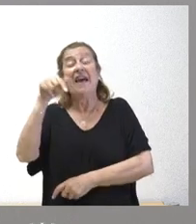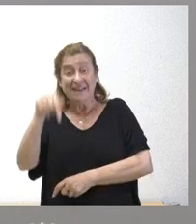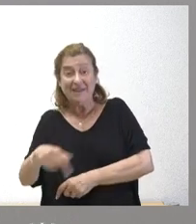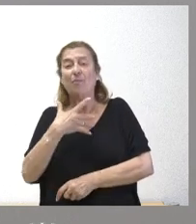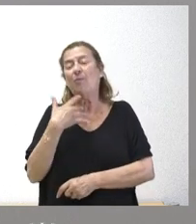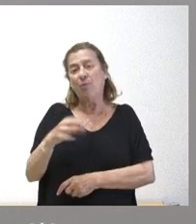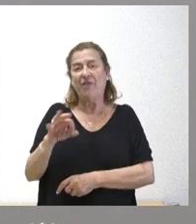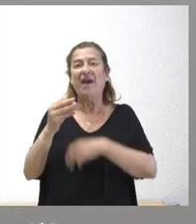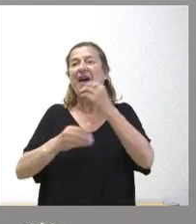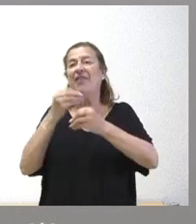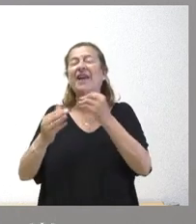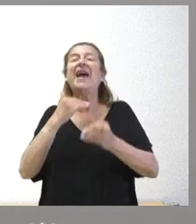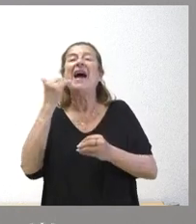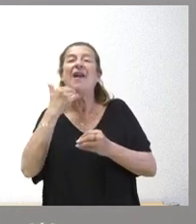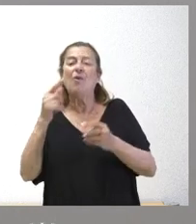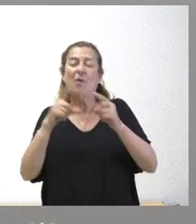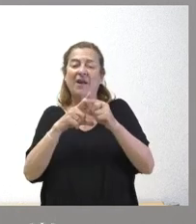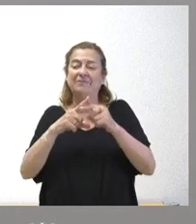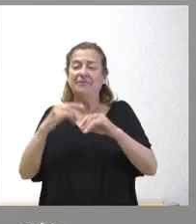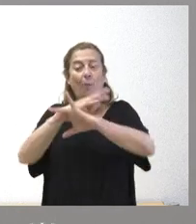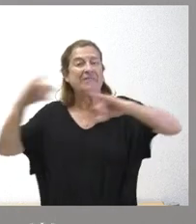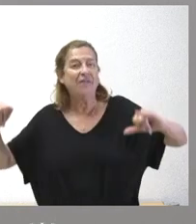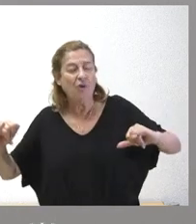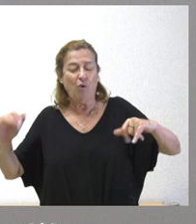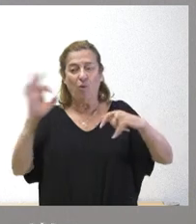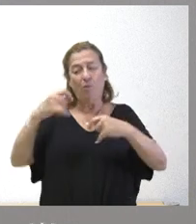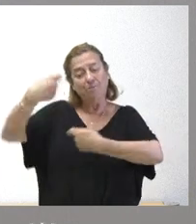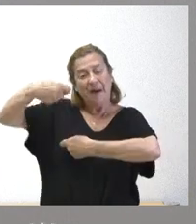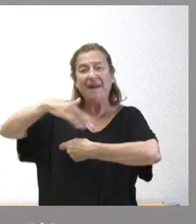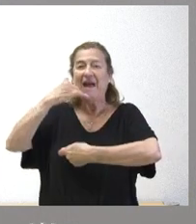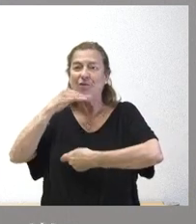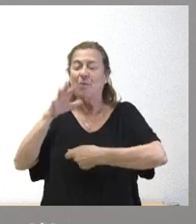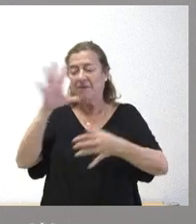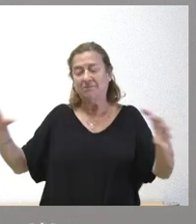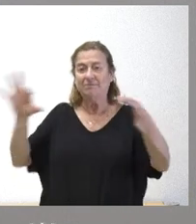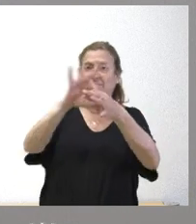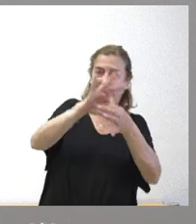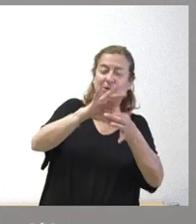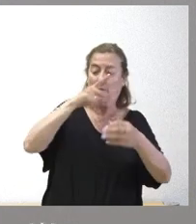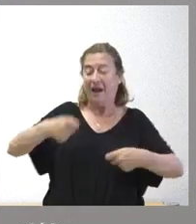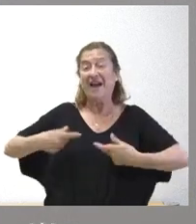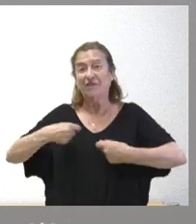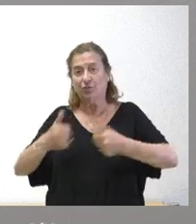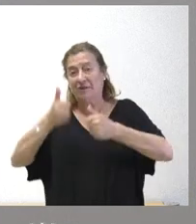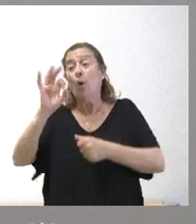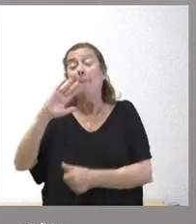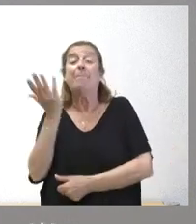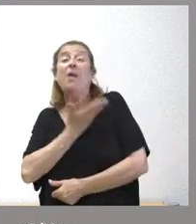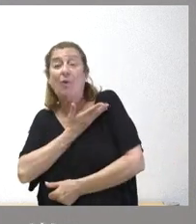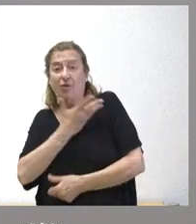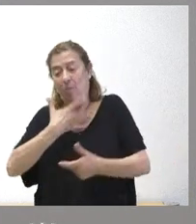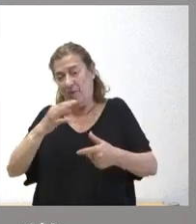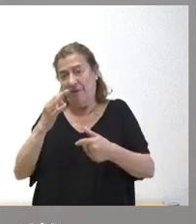establezca algún tipo de compensaciones o indemnizaciones en relación con los costes que se pueden derivar o los perjuicios que se pudieran derivar